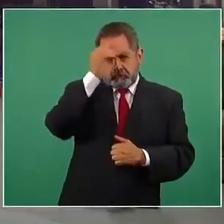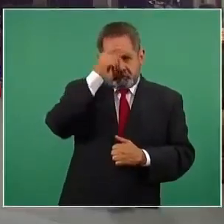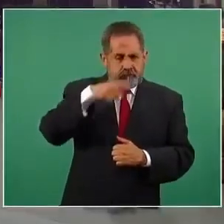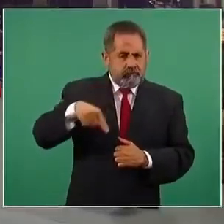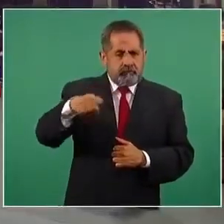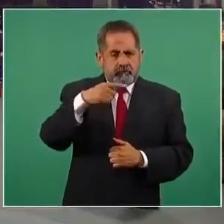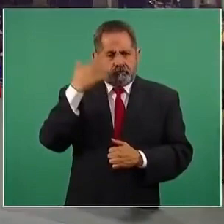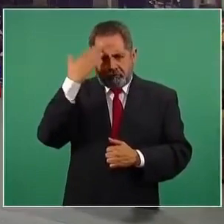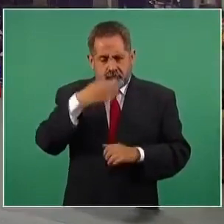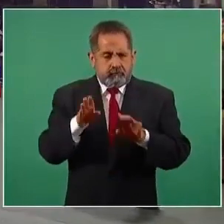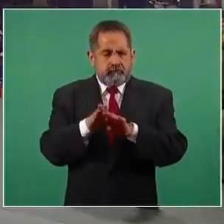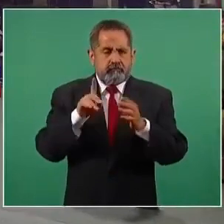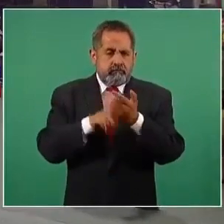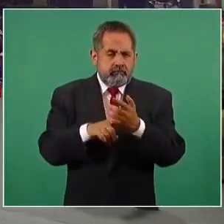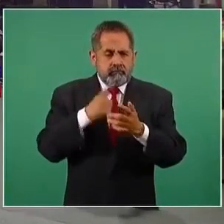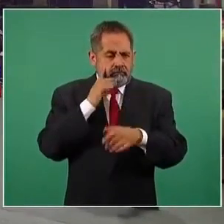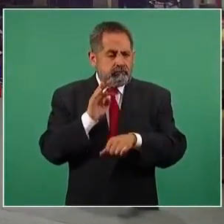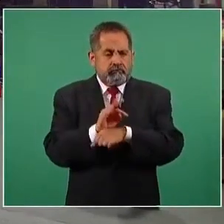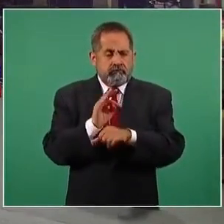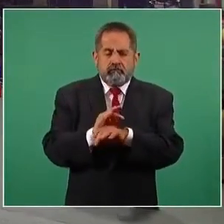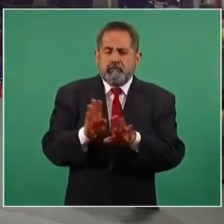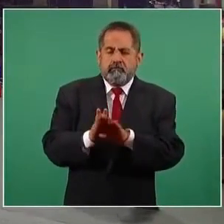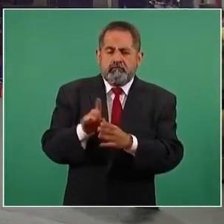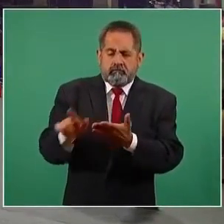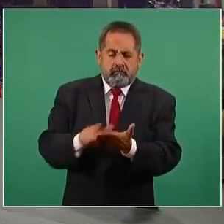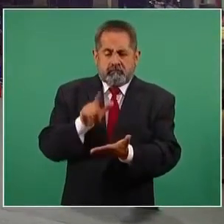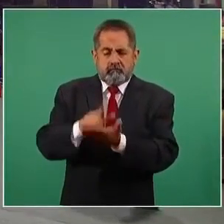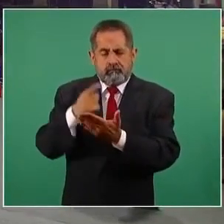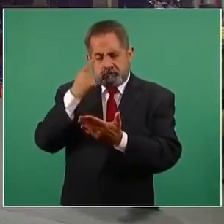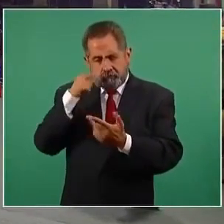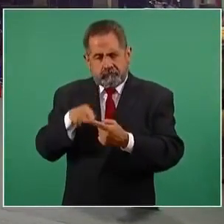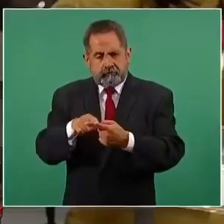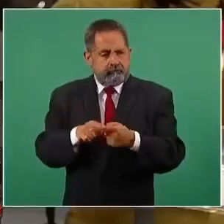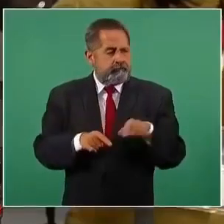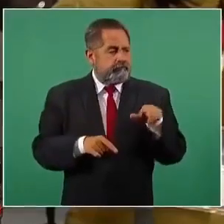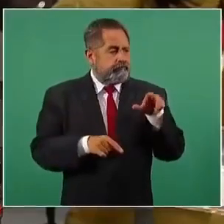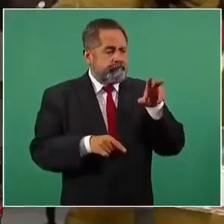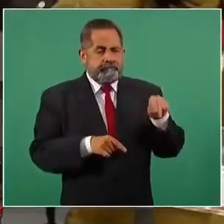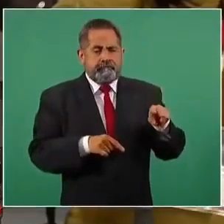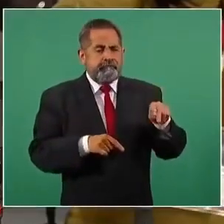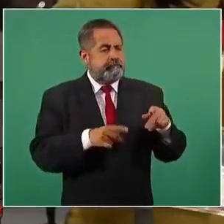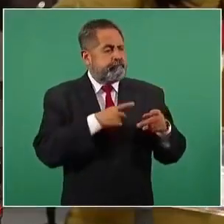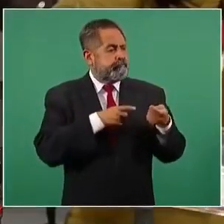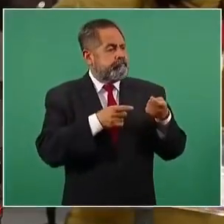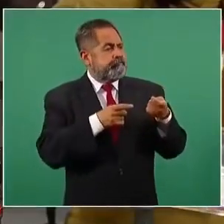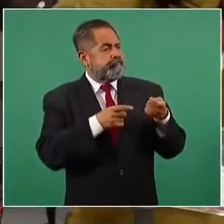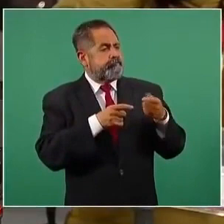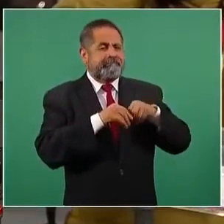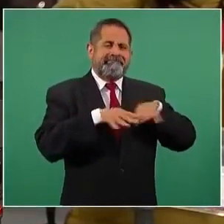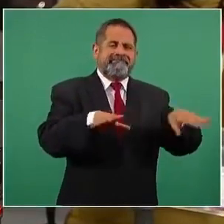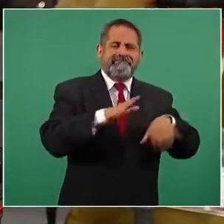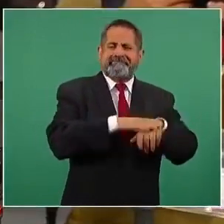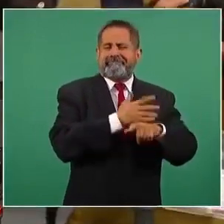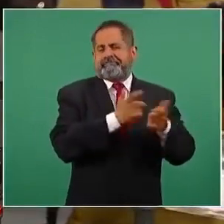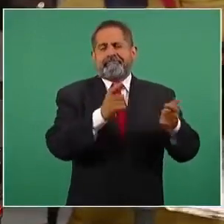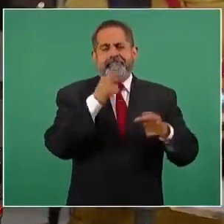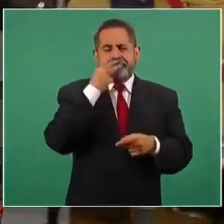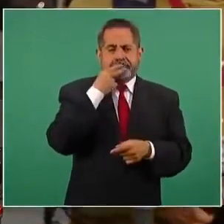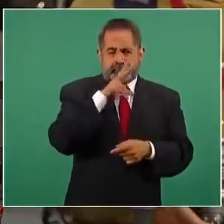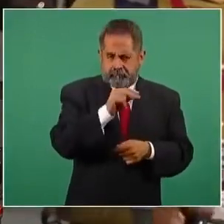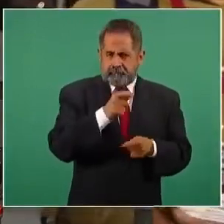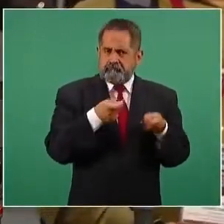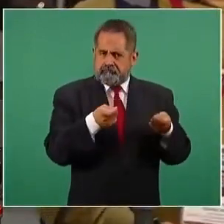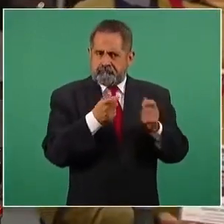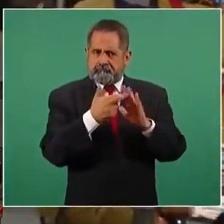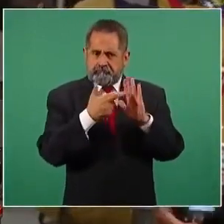y saber si usted está a favor de esta ley en contra del control del tabaco. Y si me lo permite, tengo otra